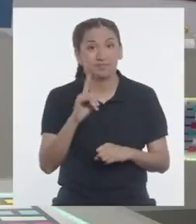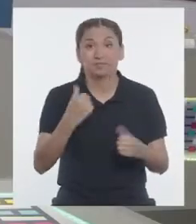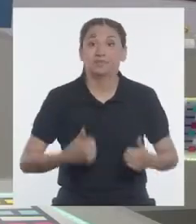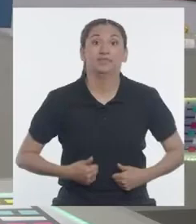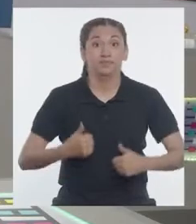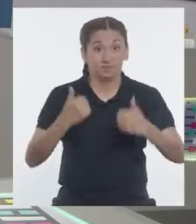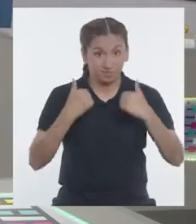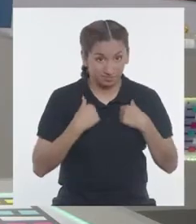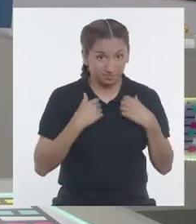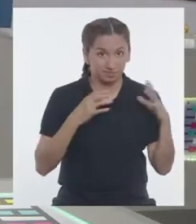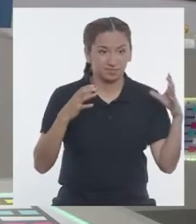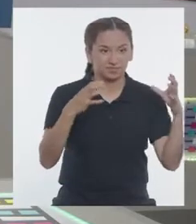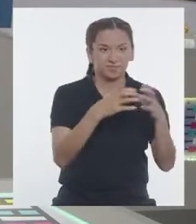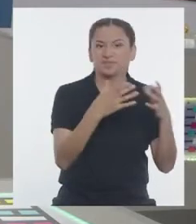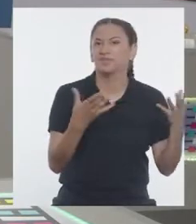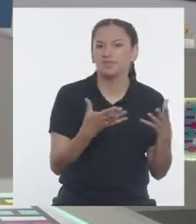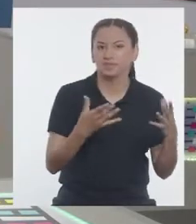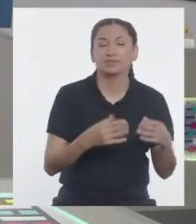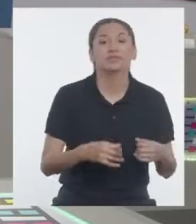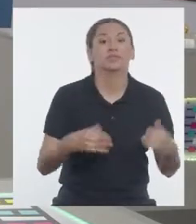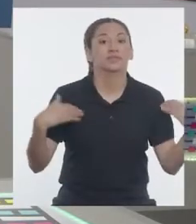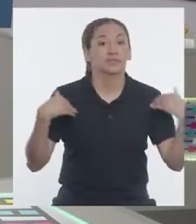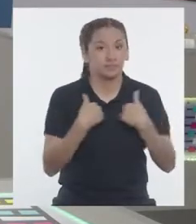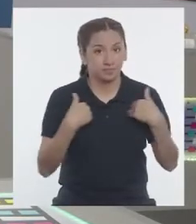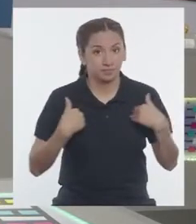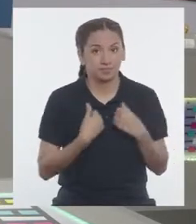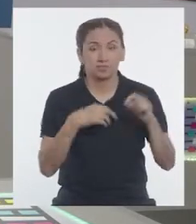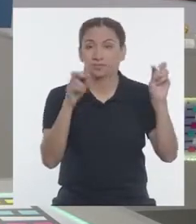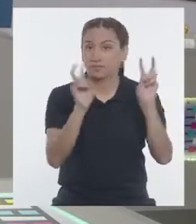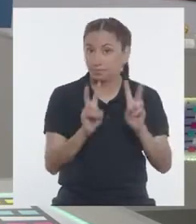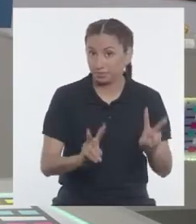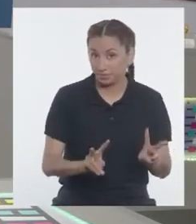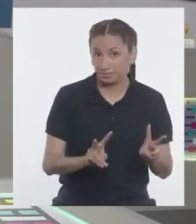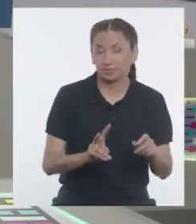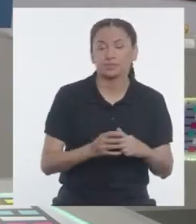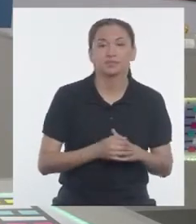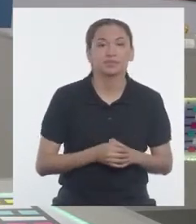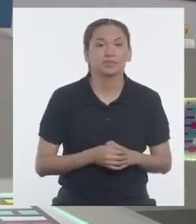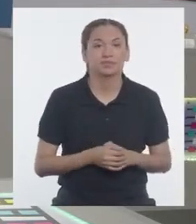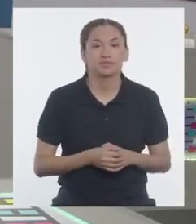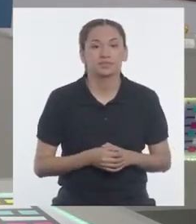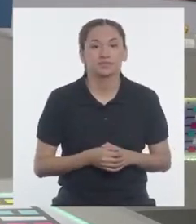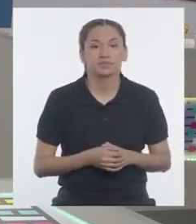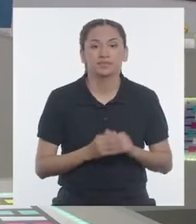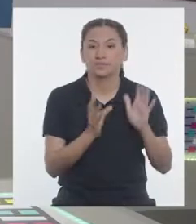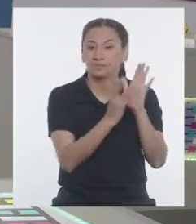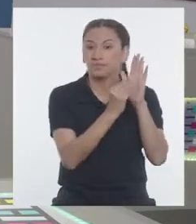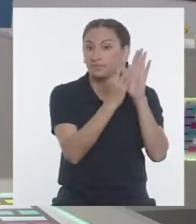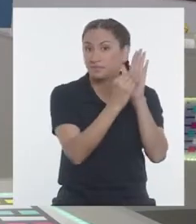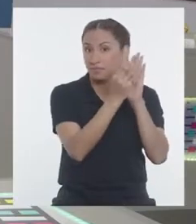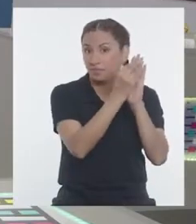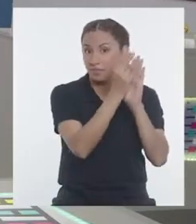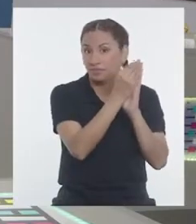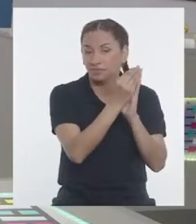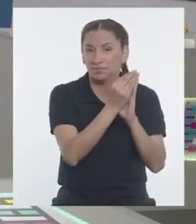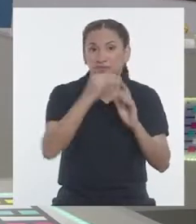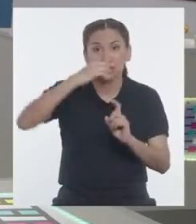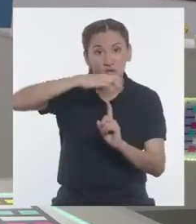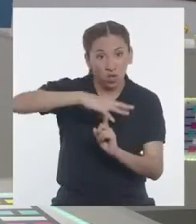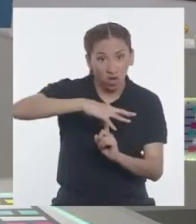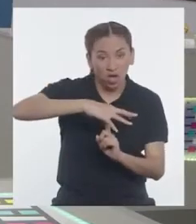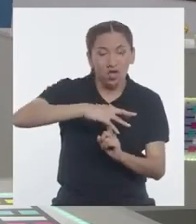los seres vivos son los animales, vegetales, bacterias,